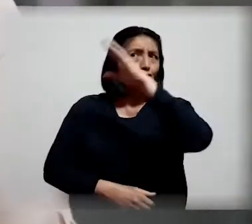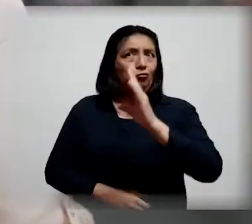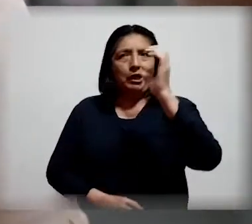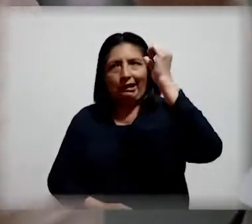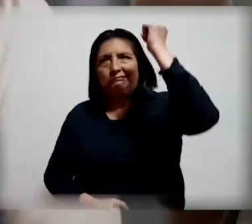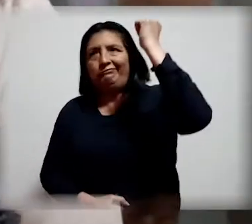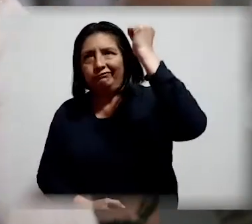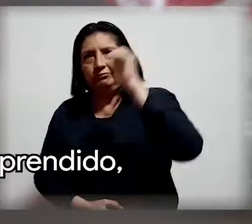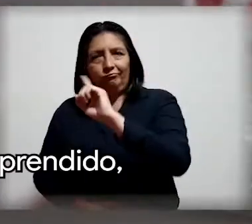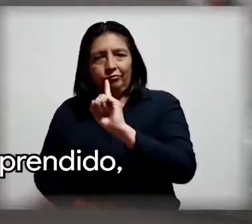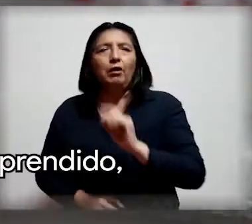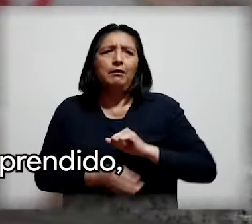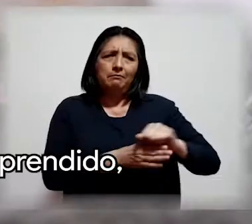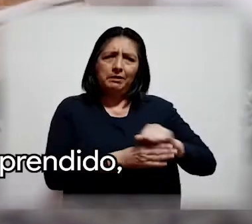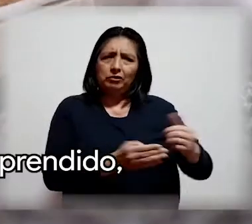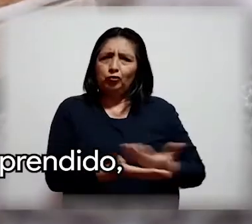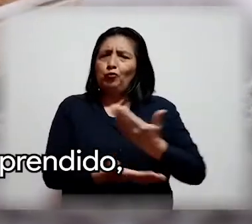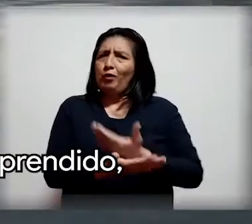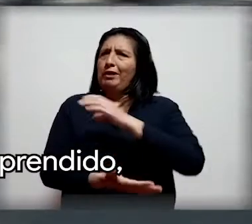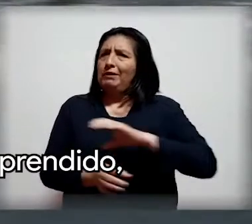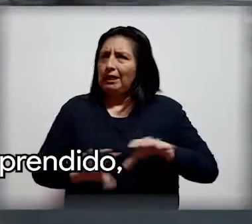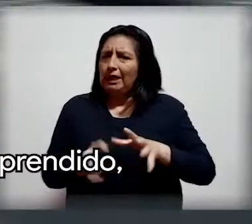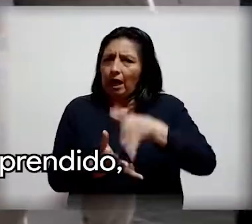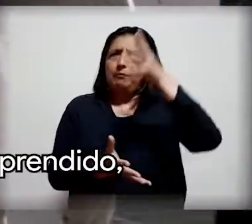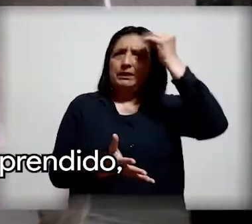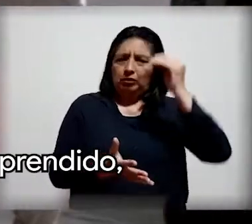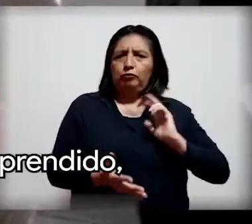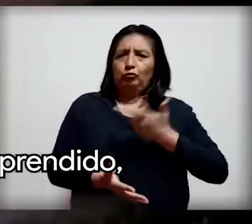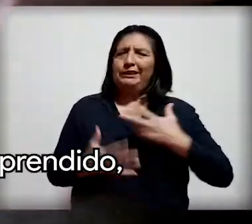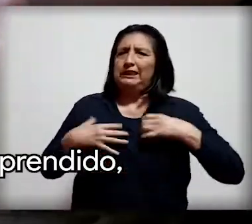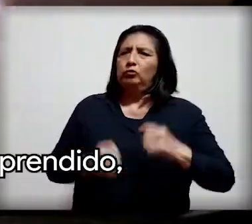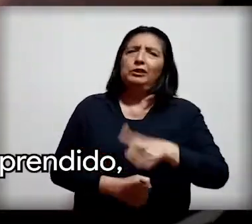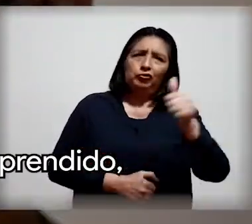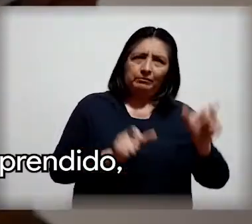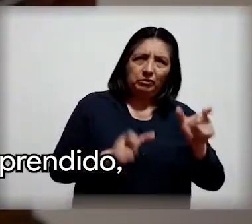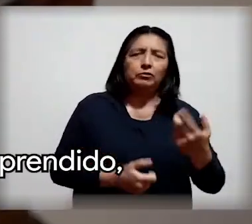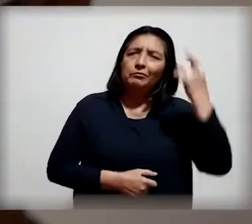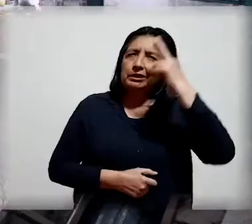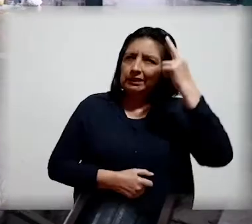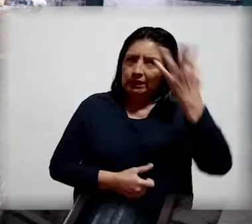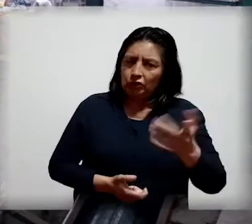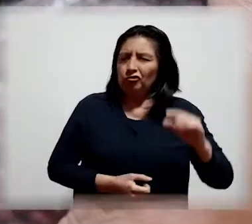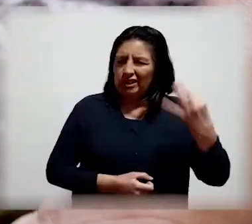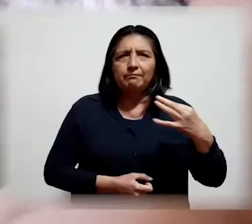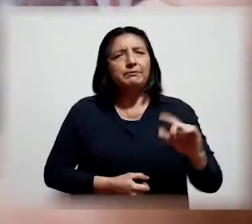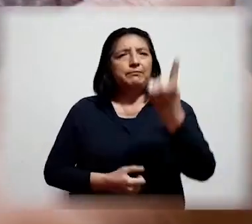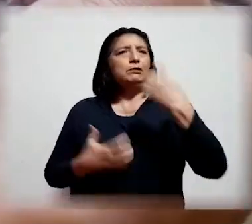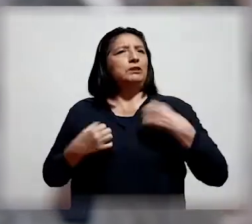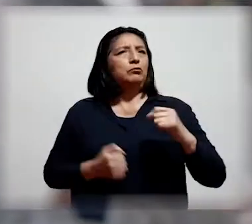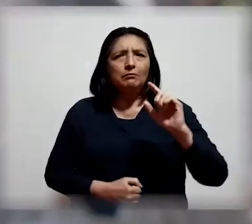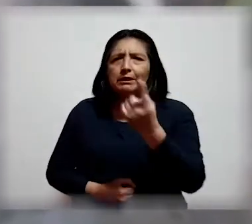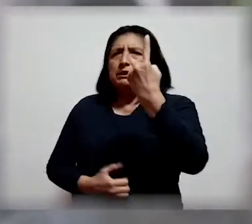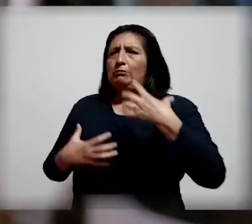nunca voy parado. Pongamos en práctica estas nuevas conductas que hemos aprendido por nuestra salud y la de los demás. Por eso siempre y en todo